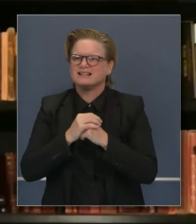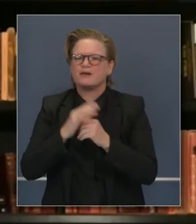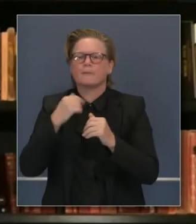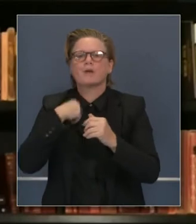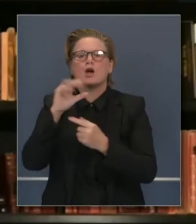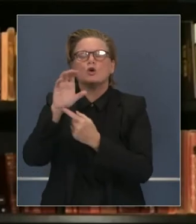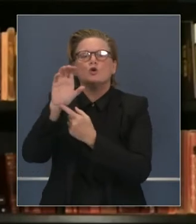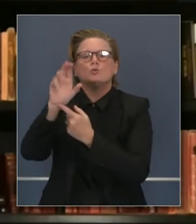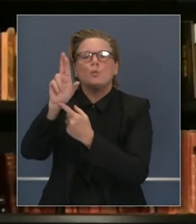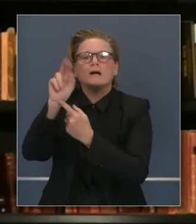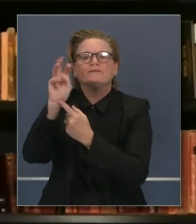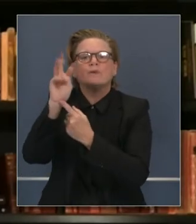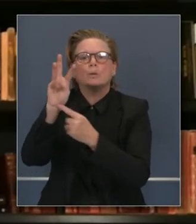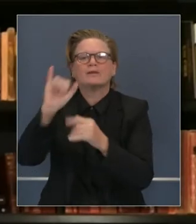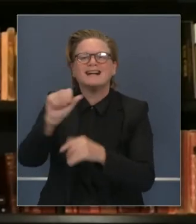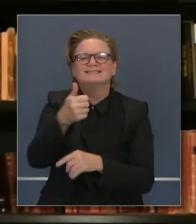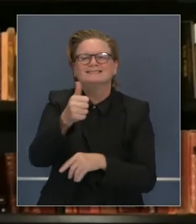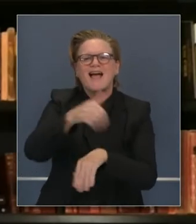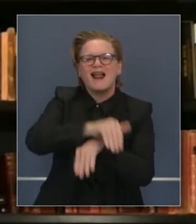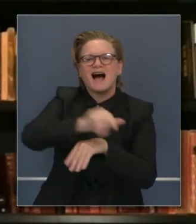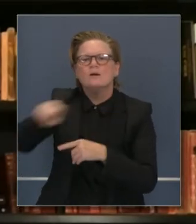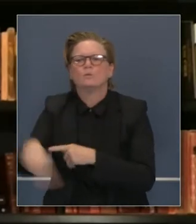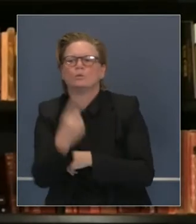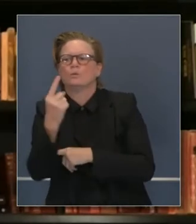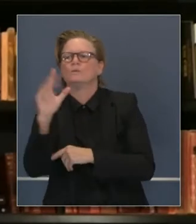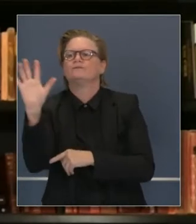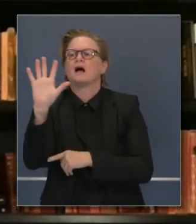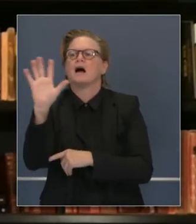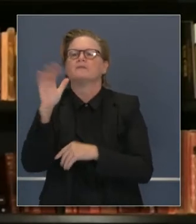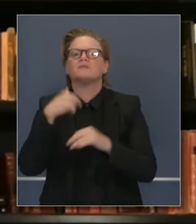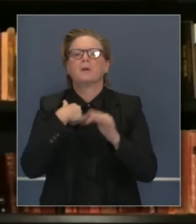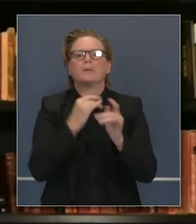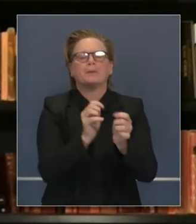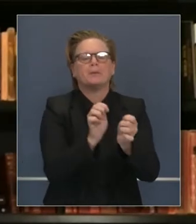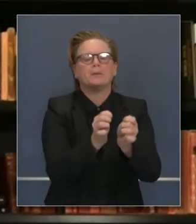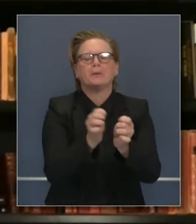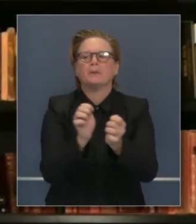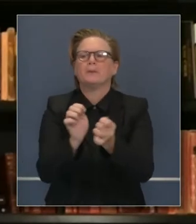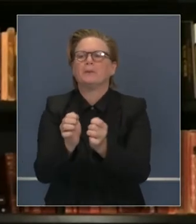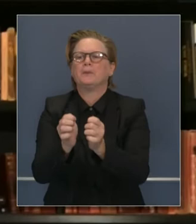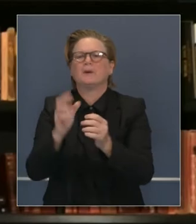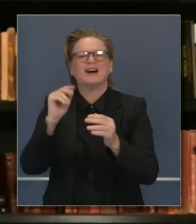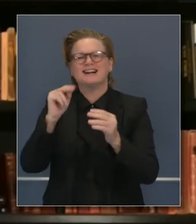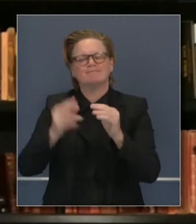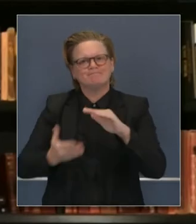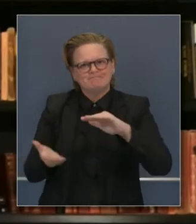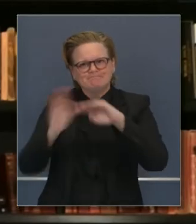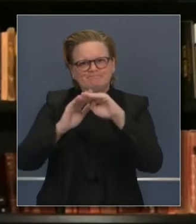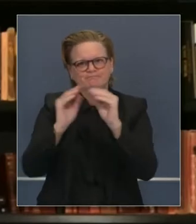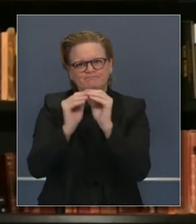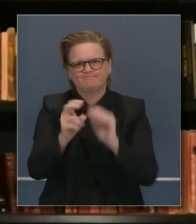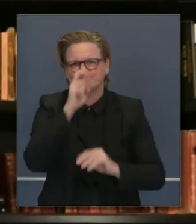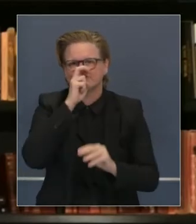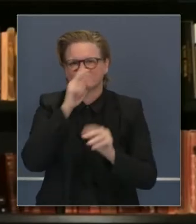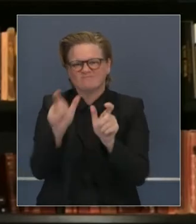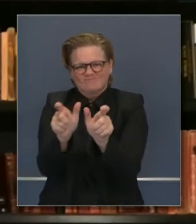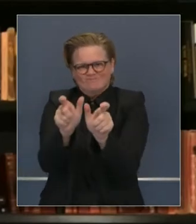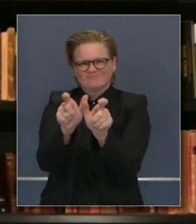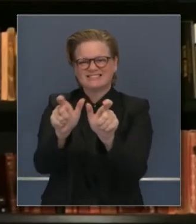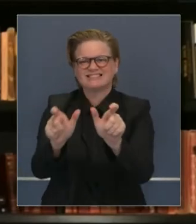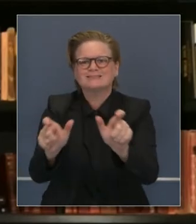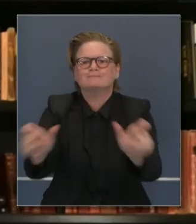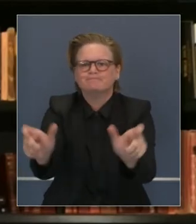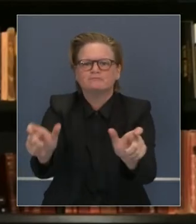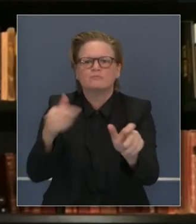Queremos ver más allá del sector. Estamos realmente viendo, pidiendo que la